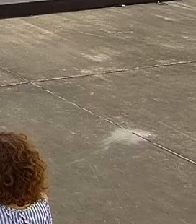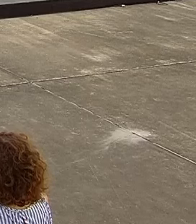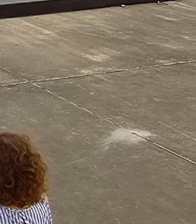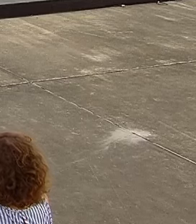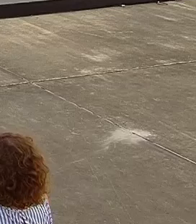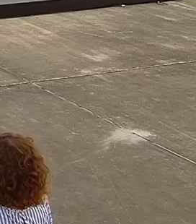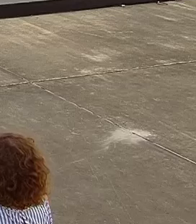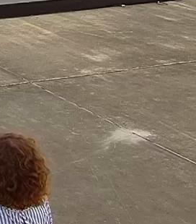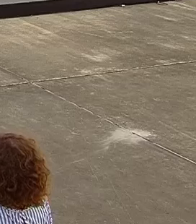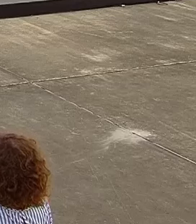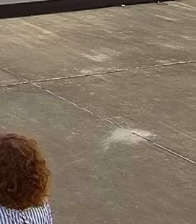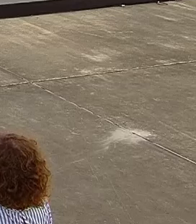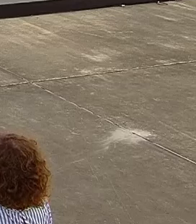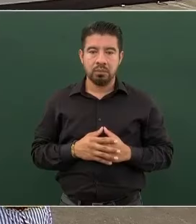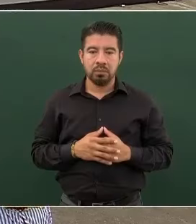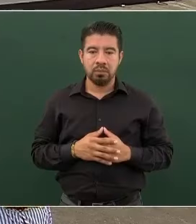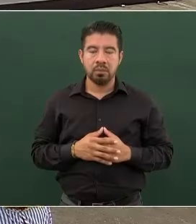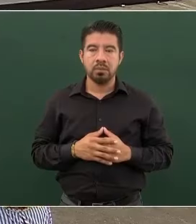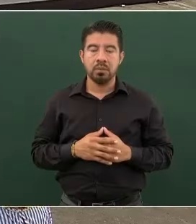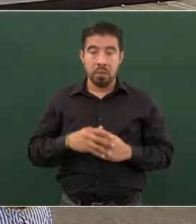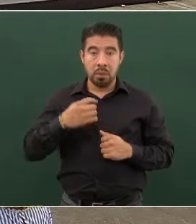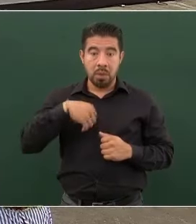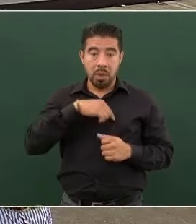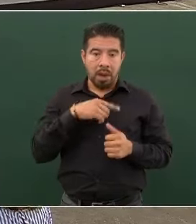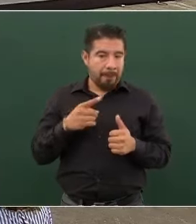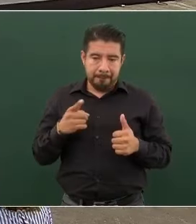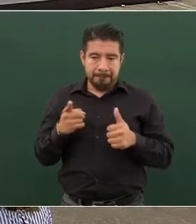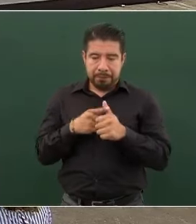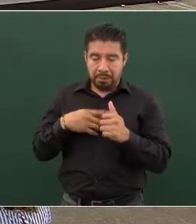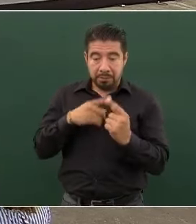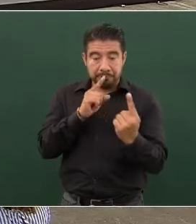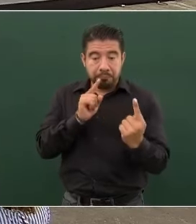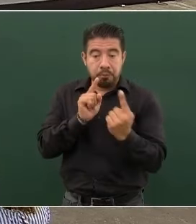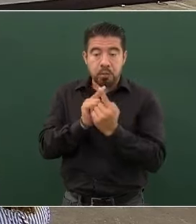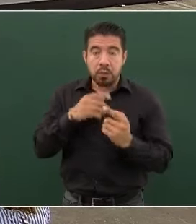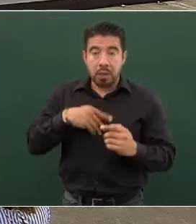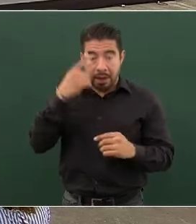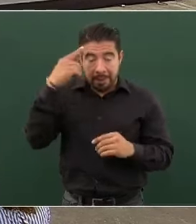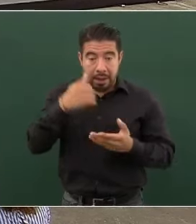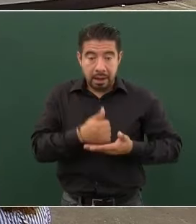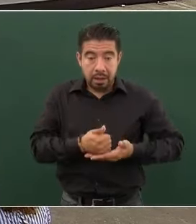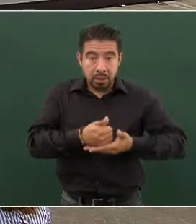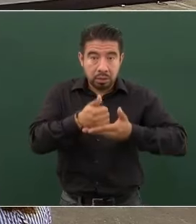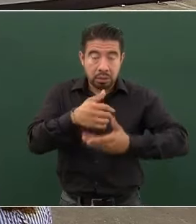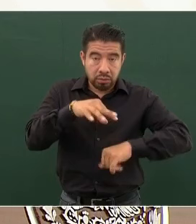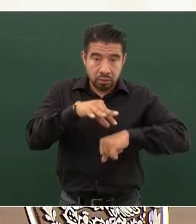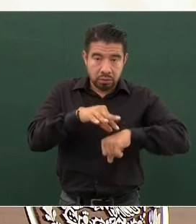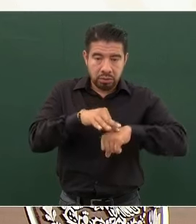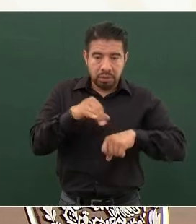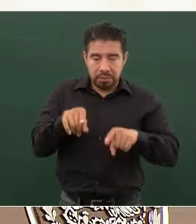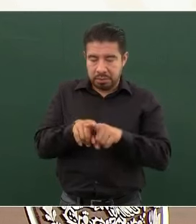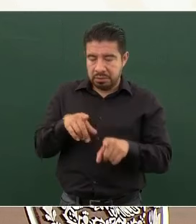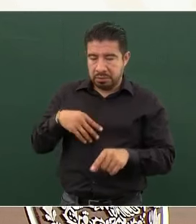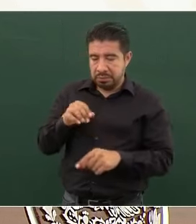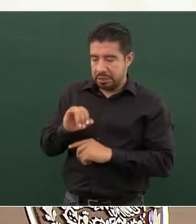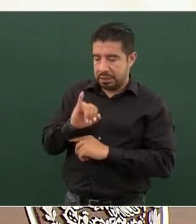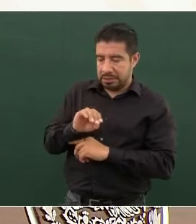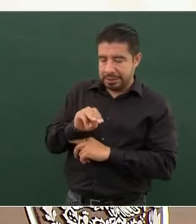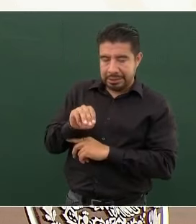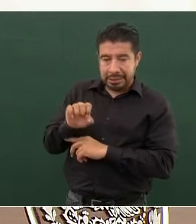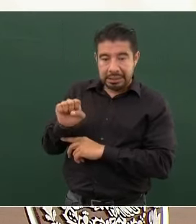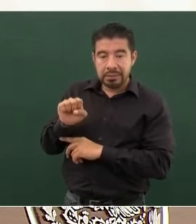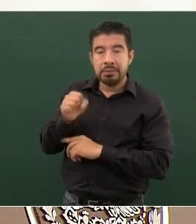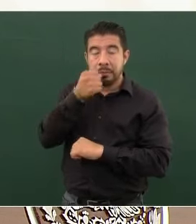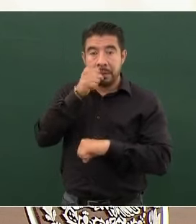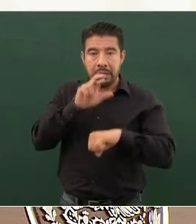de las acciones que lleva esta Secretaría de Marina con el Instituto Mexicano del Seguro Social, la Secretaría de Salud del